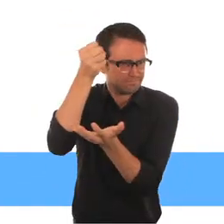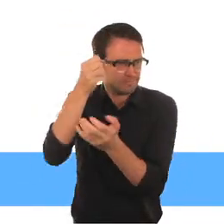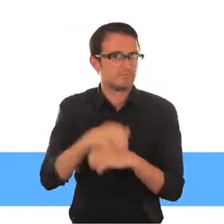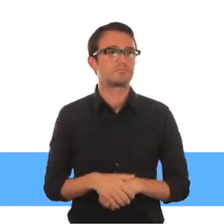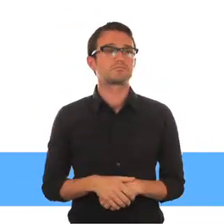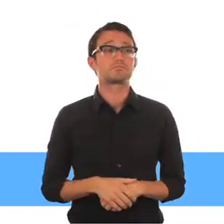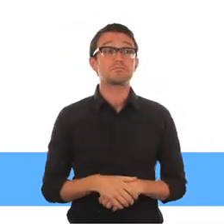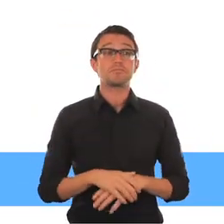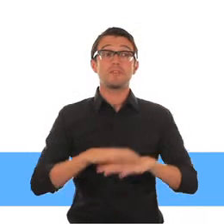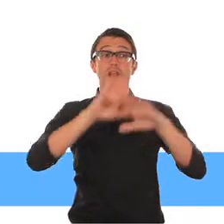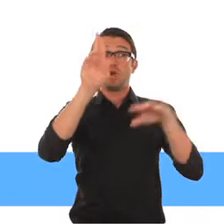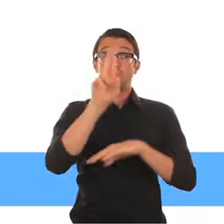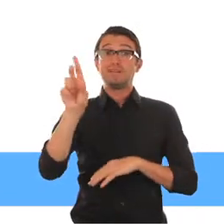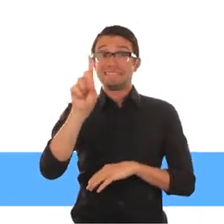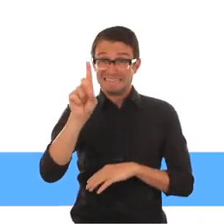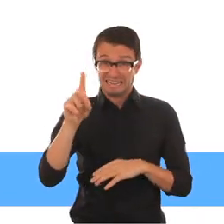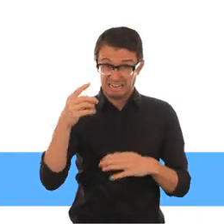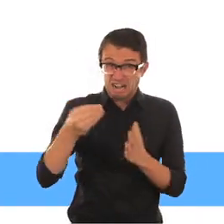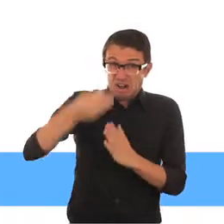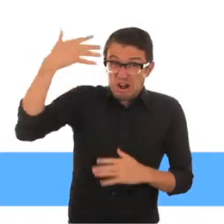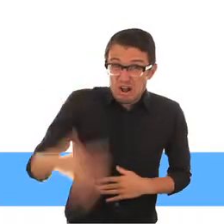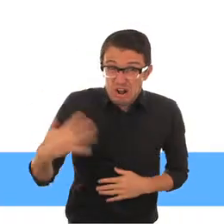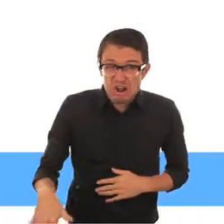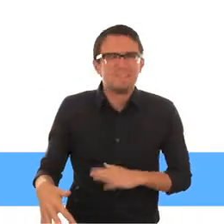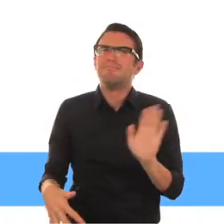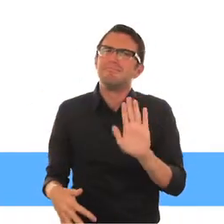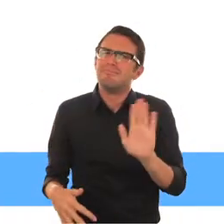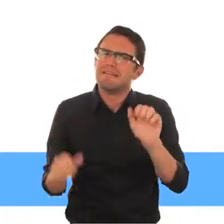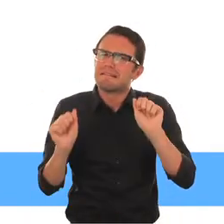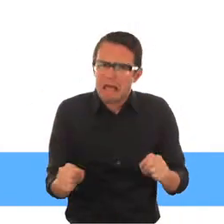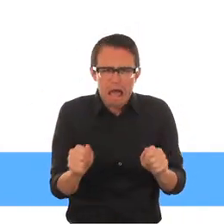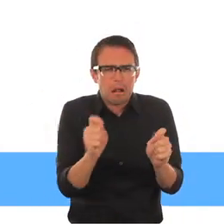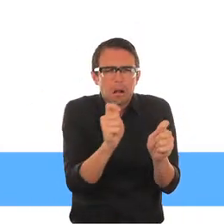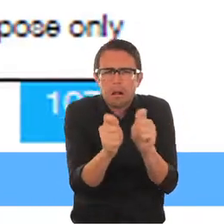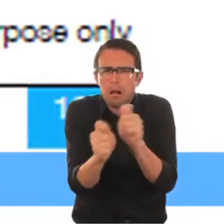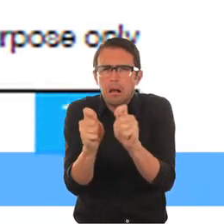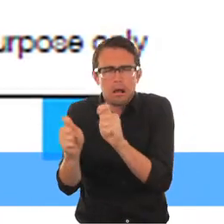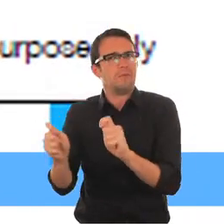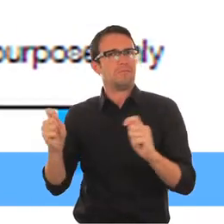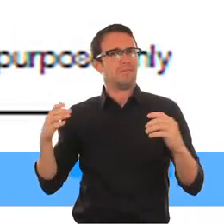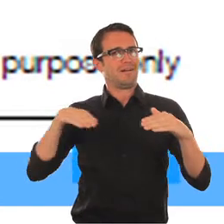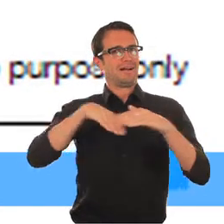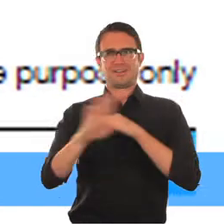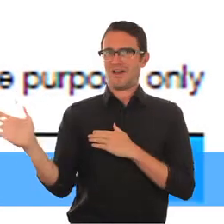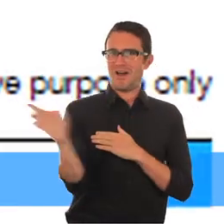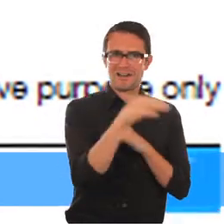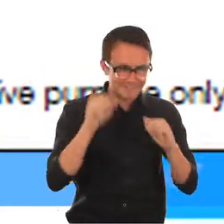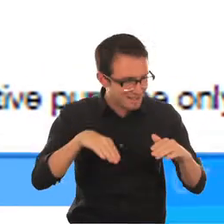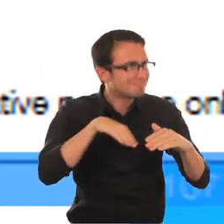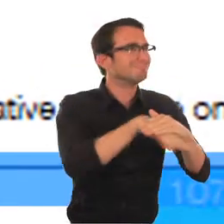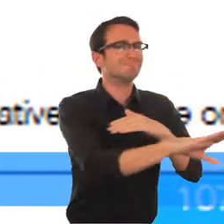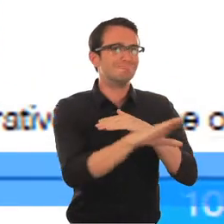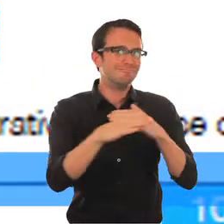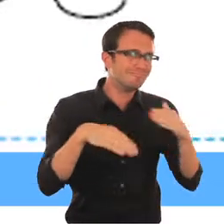significan necesariamente alto costo ni alta tecnología Las rampas de madera de bajo costo permiten a todos un acceso más fácil a un centro